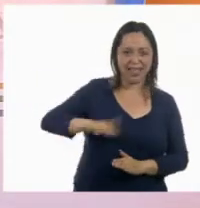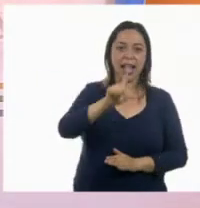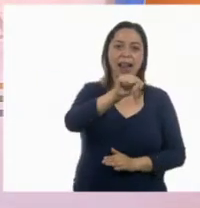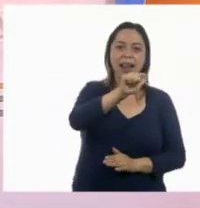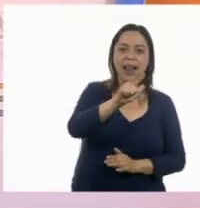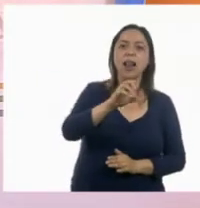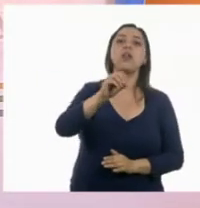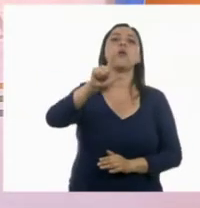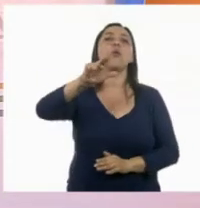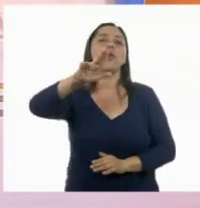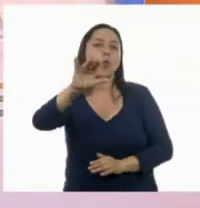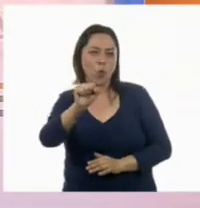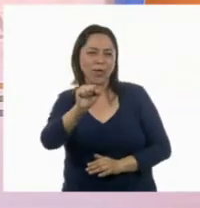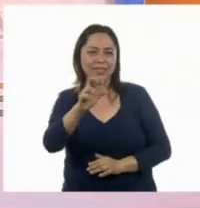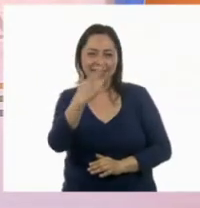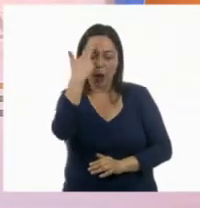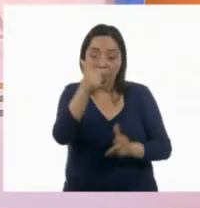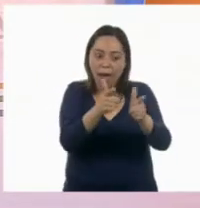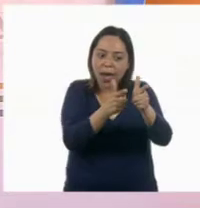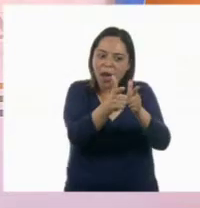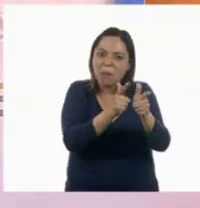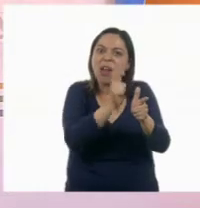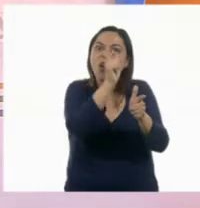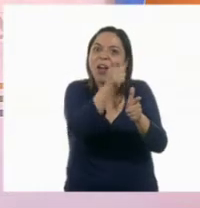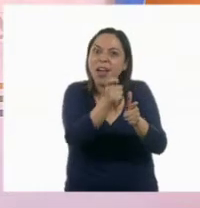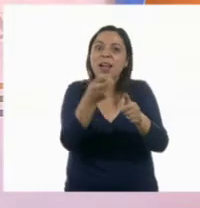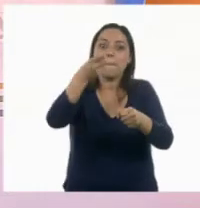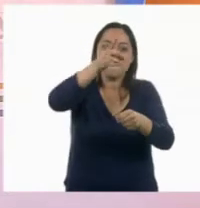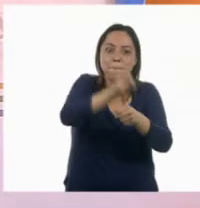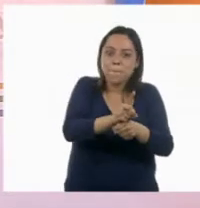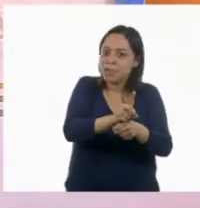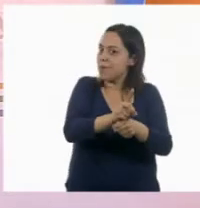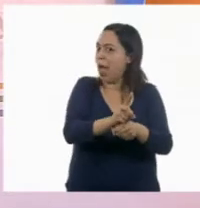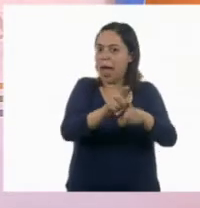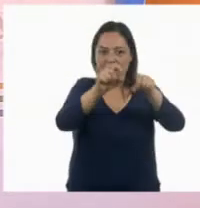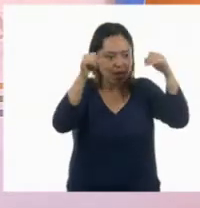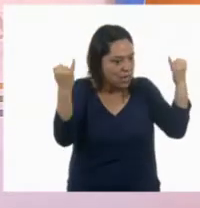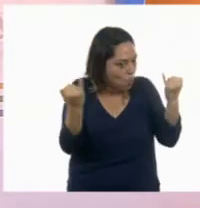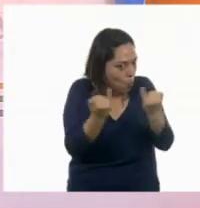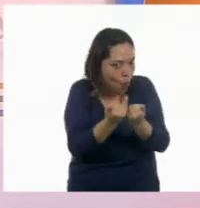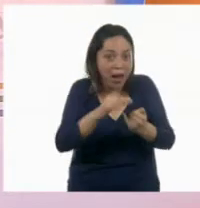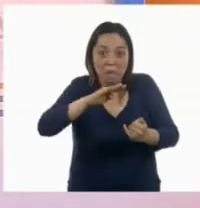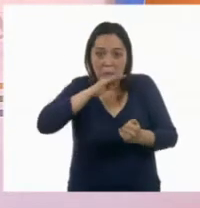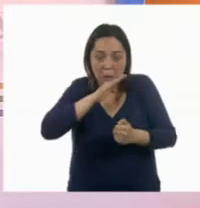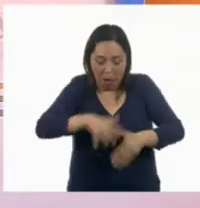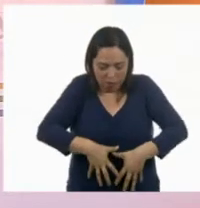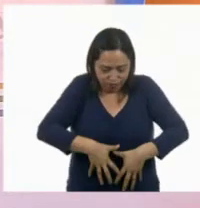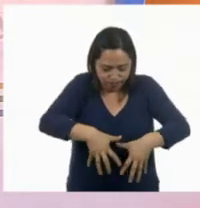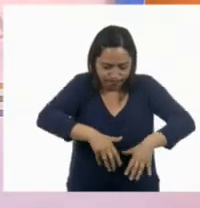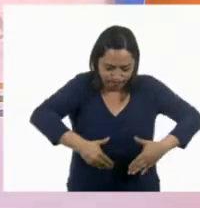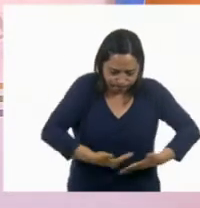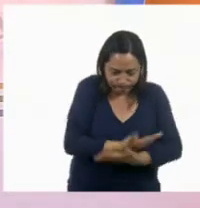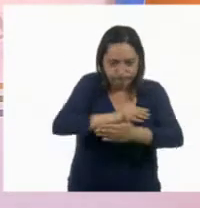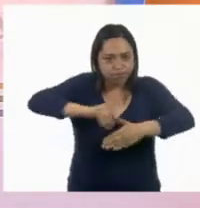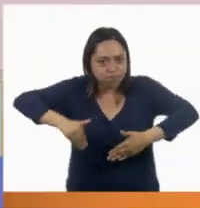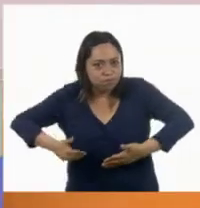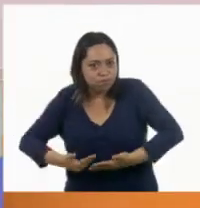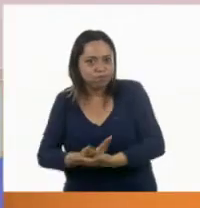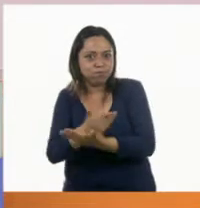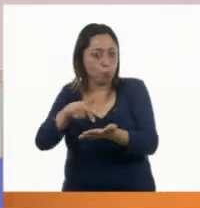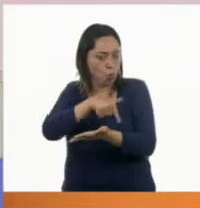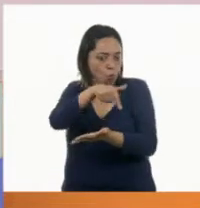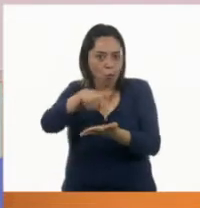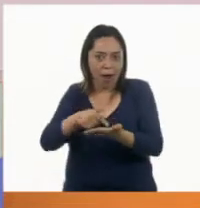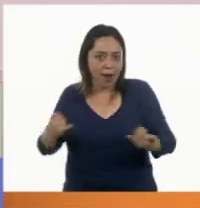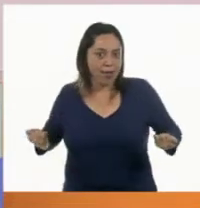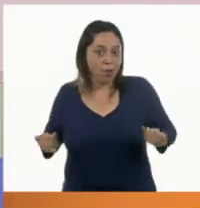ser gemelos quiere decir que nacieron el mismo día, de la misma mamá, en el mismo lugar, pero